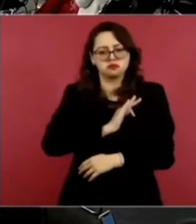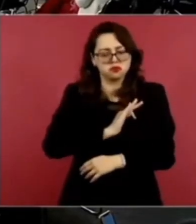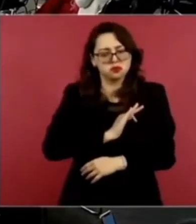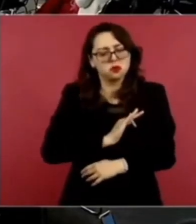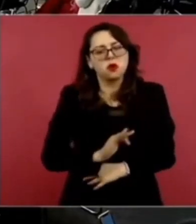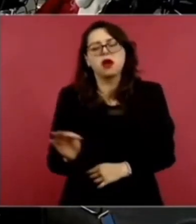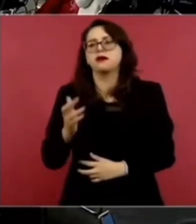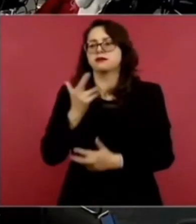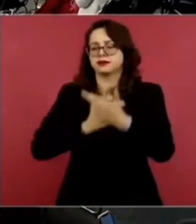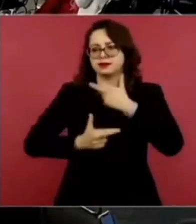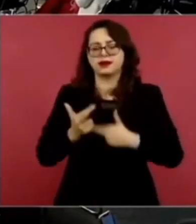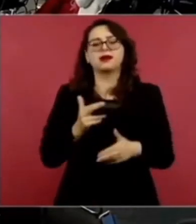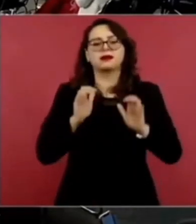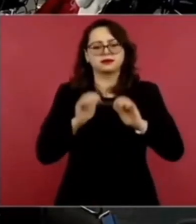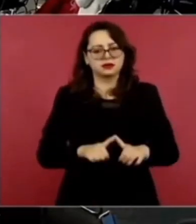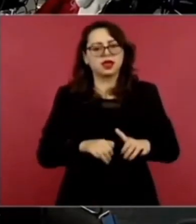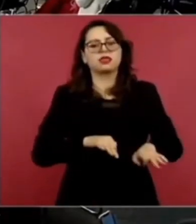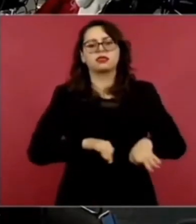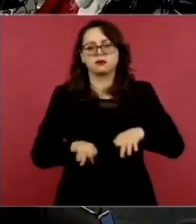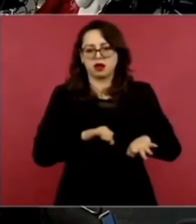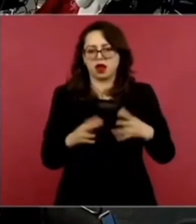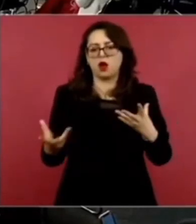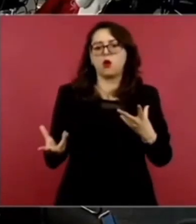que están